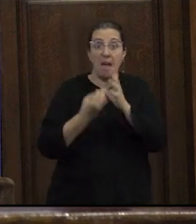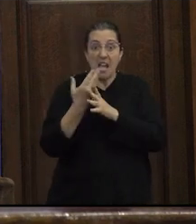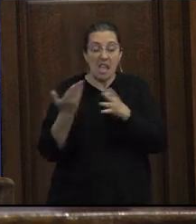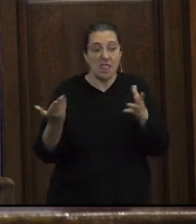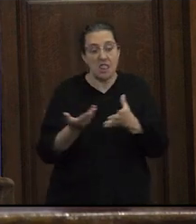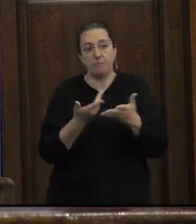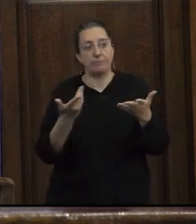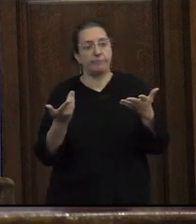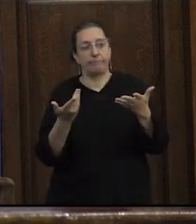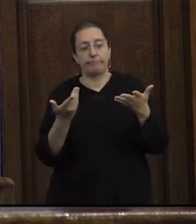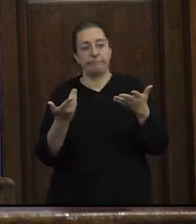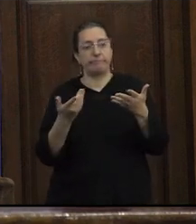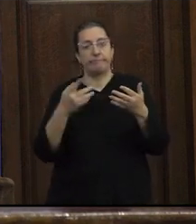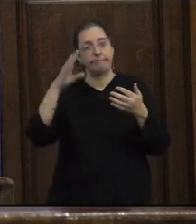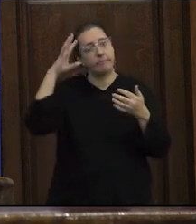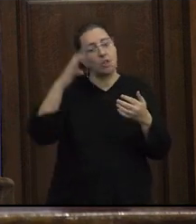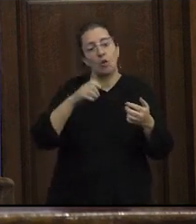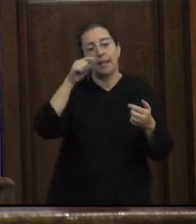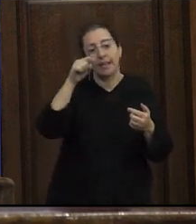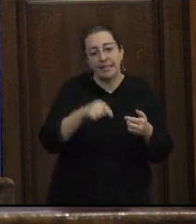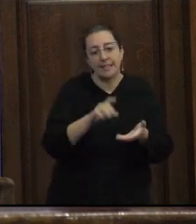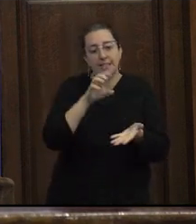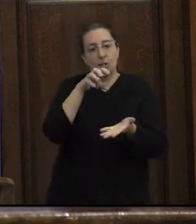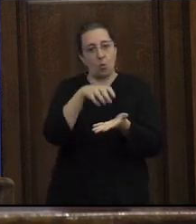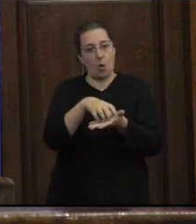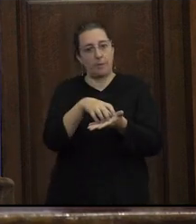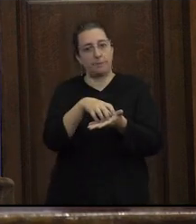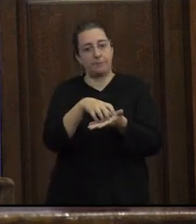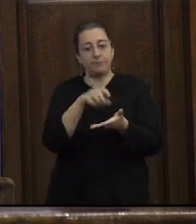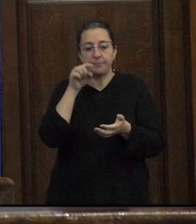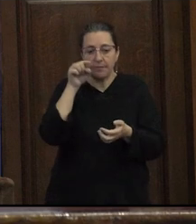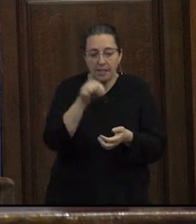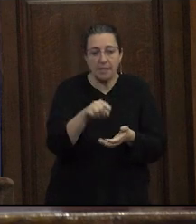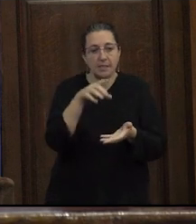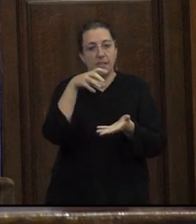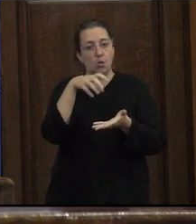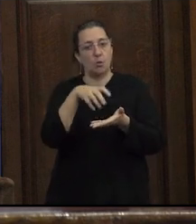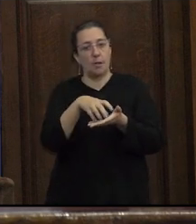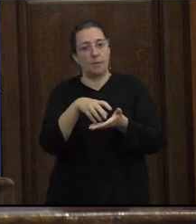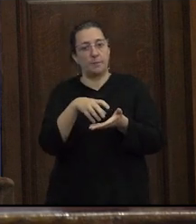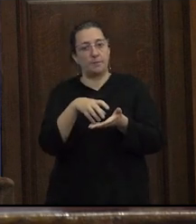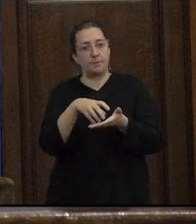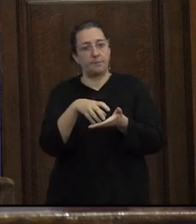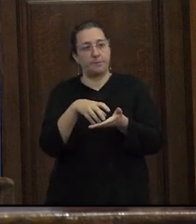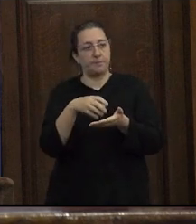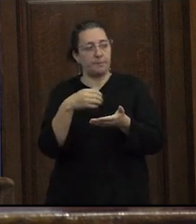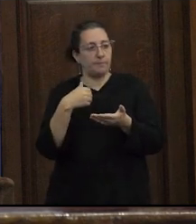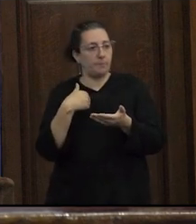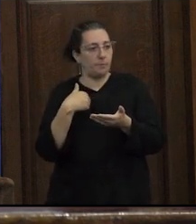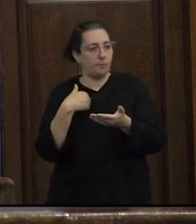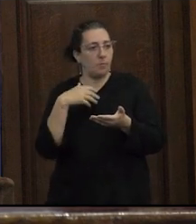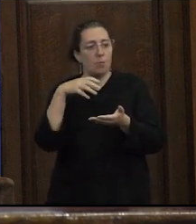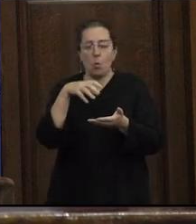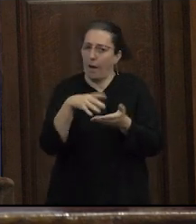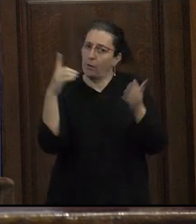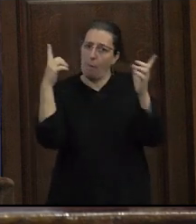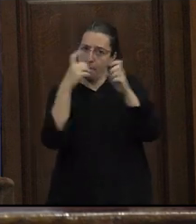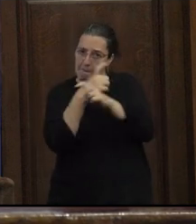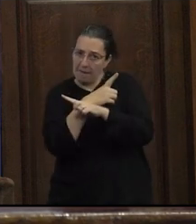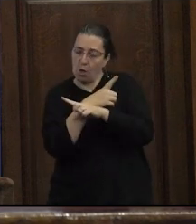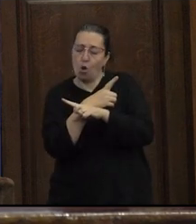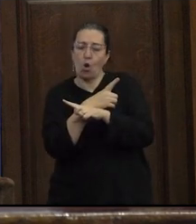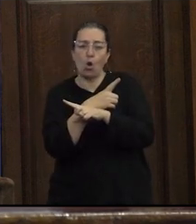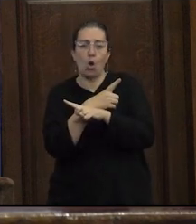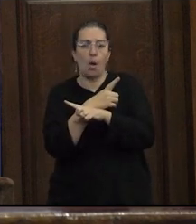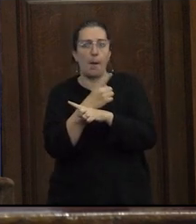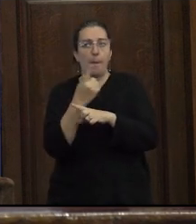bueno creo que ese lugar ese lugar a mí me ha hecho que fue un lugar muy complejo